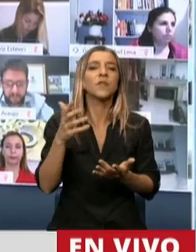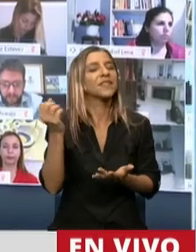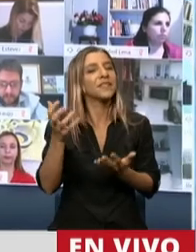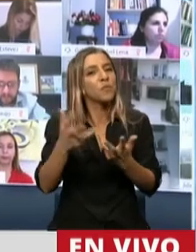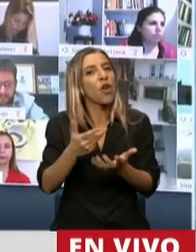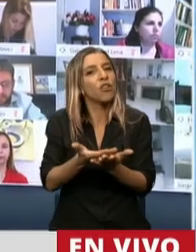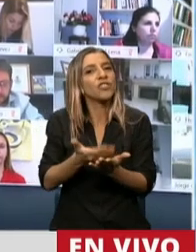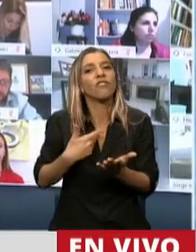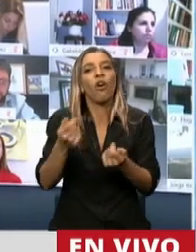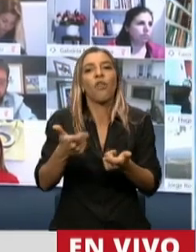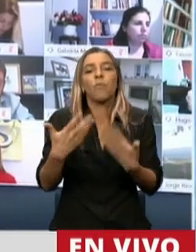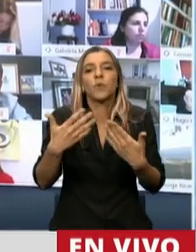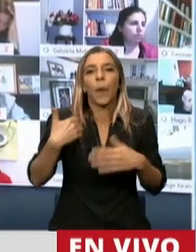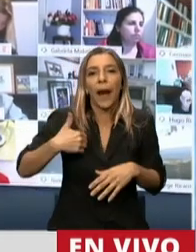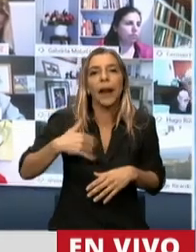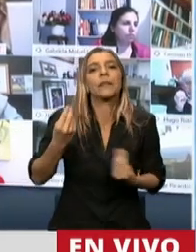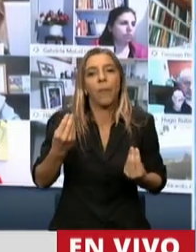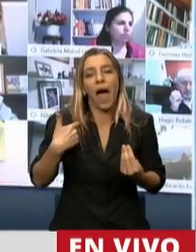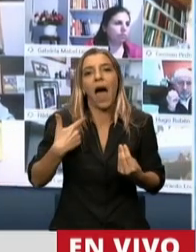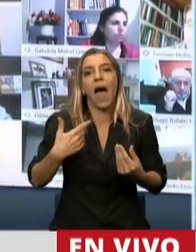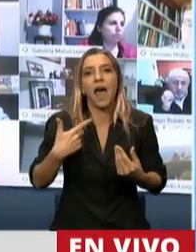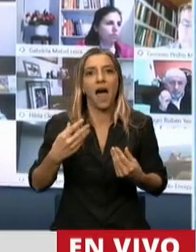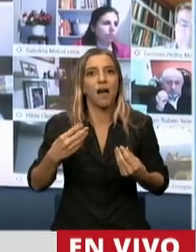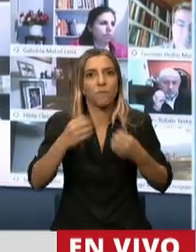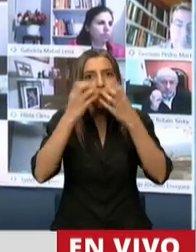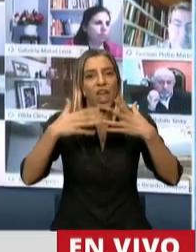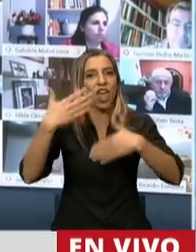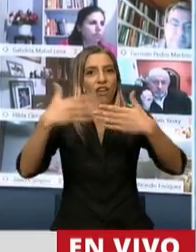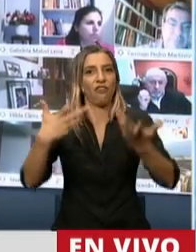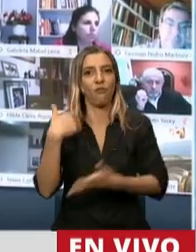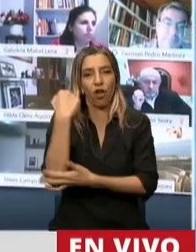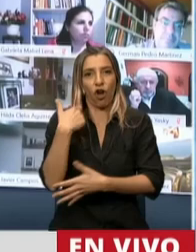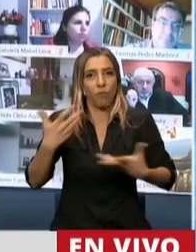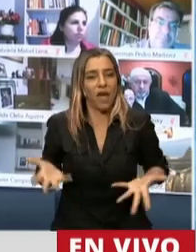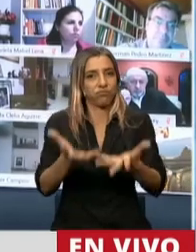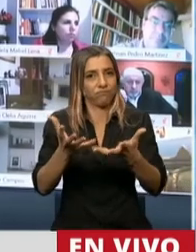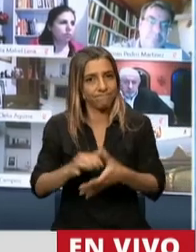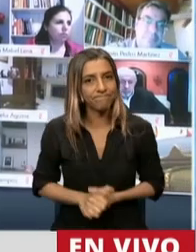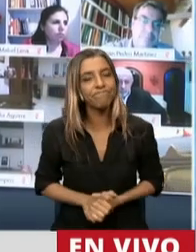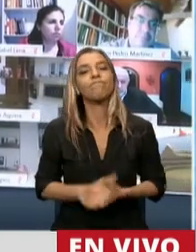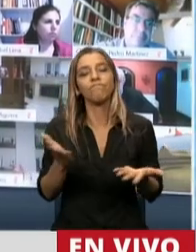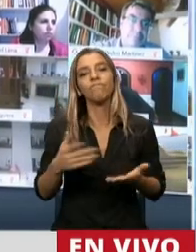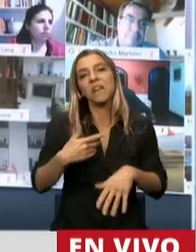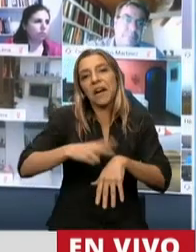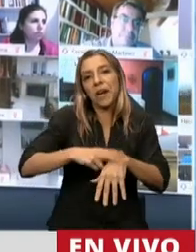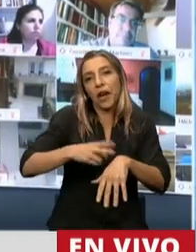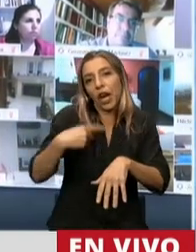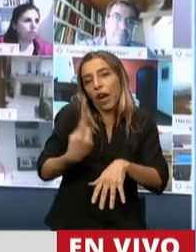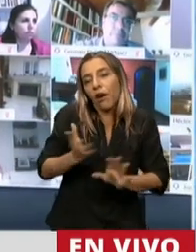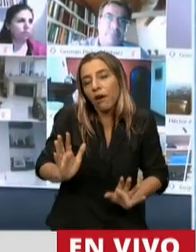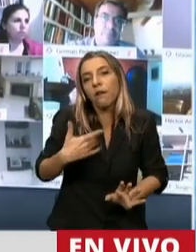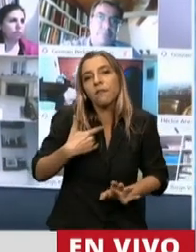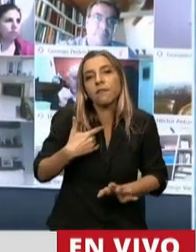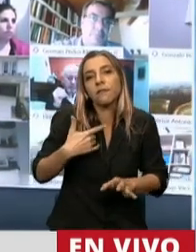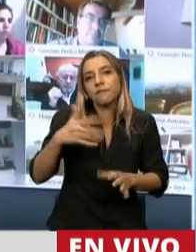a la Argentina en los primeros lugares en el mundo en este sector de la economía. Por eso es que recomendamos la aprobación del